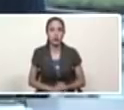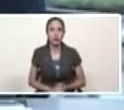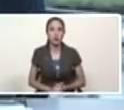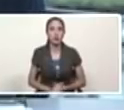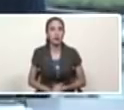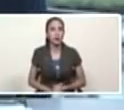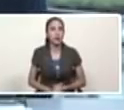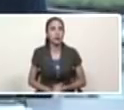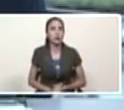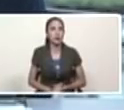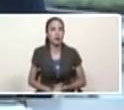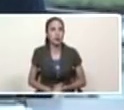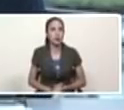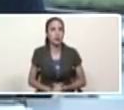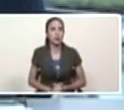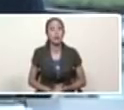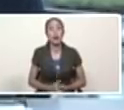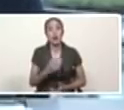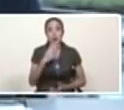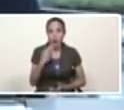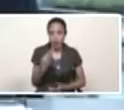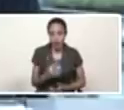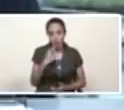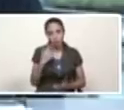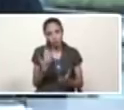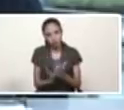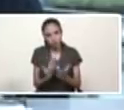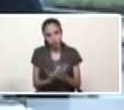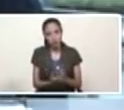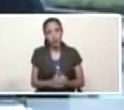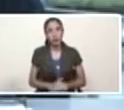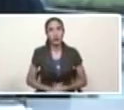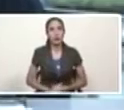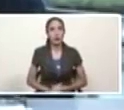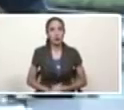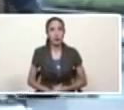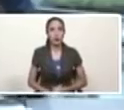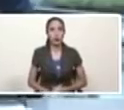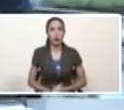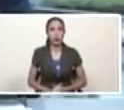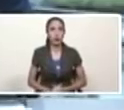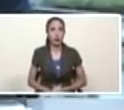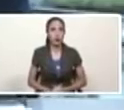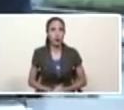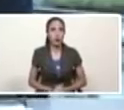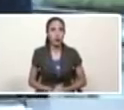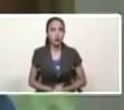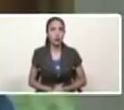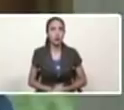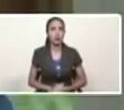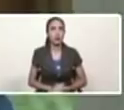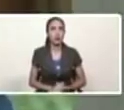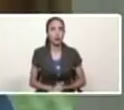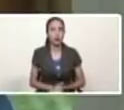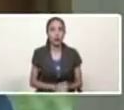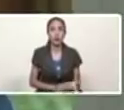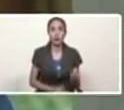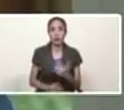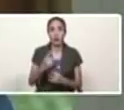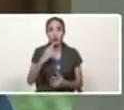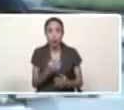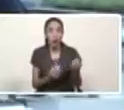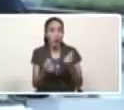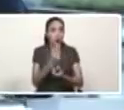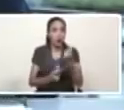economía esta es la economía real y nosotros debemos gobernar para la economía real la economía que